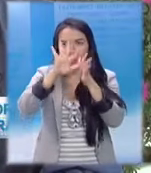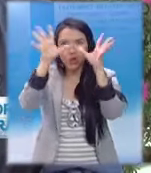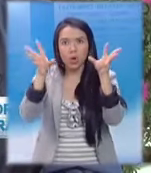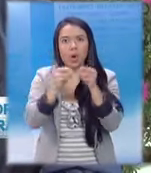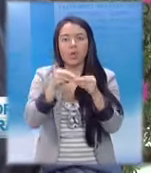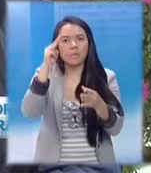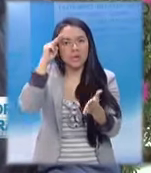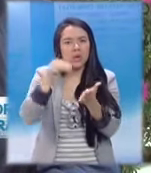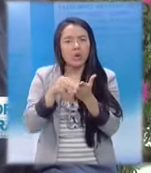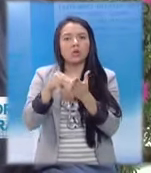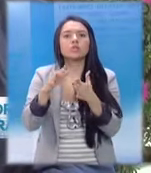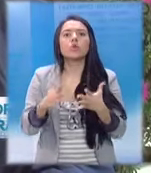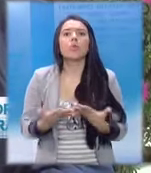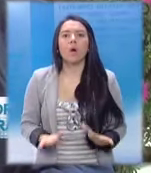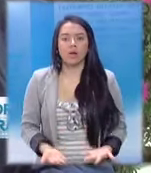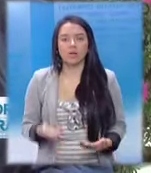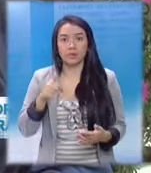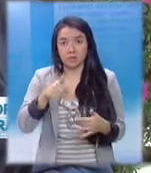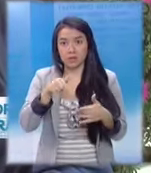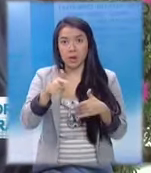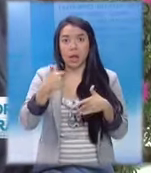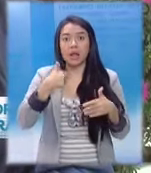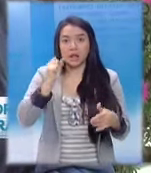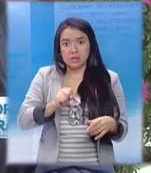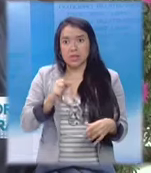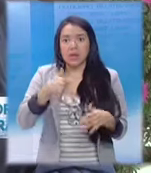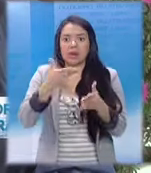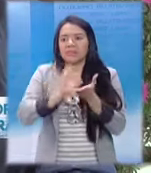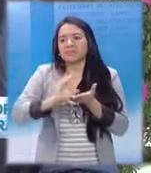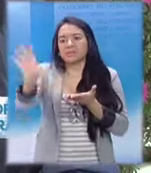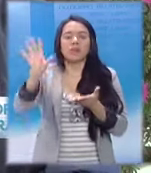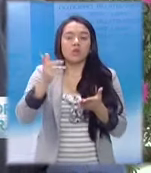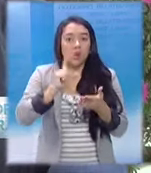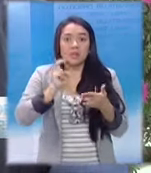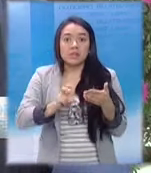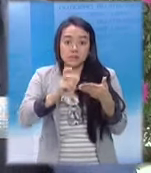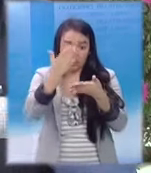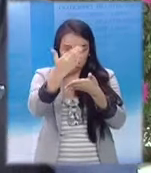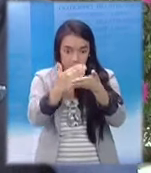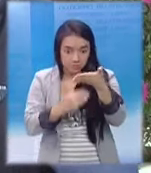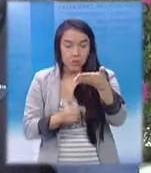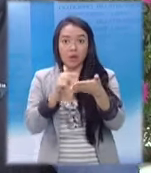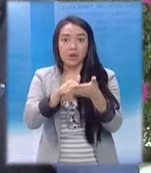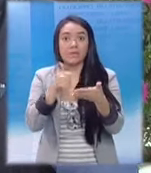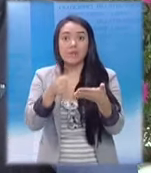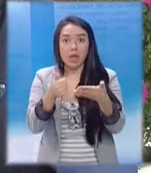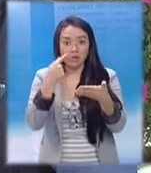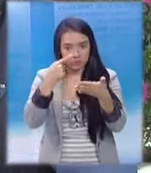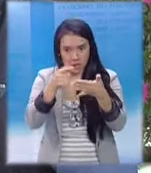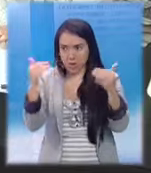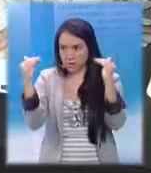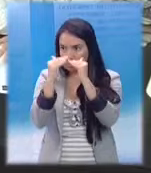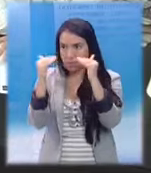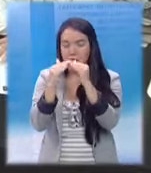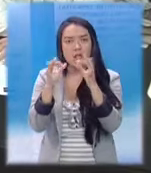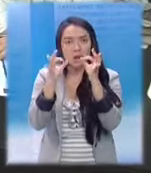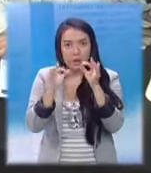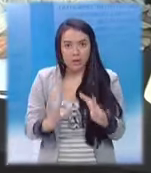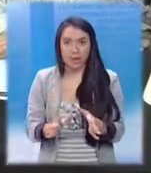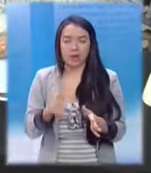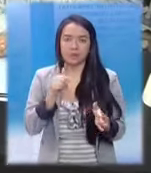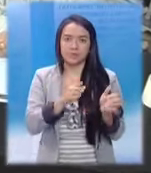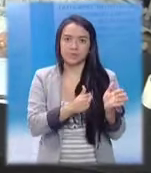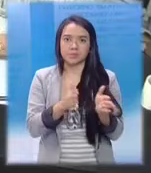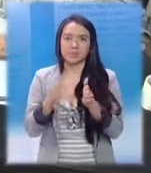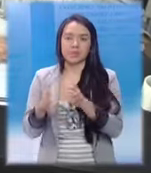manifestado con conciencia de que realmente es necesario entrar a conocer esta agenda mínima. Por una Guatemala